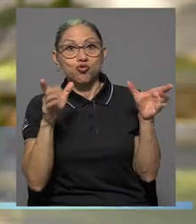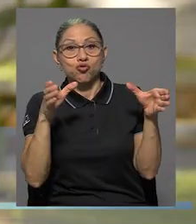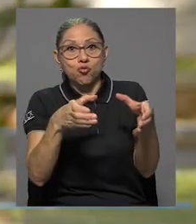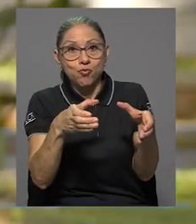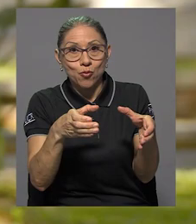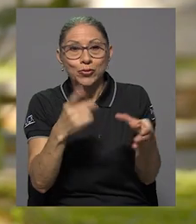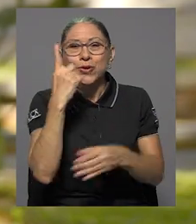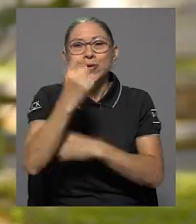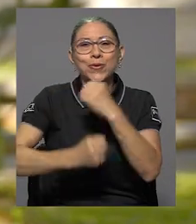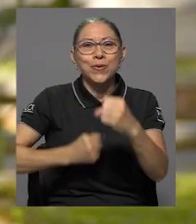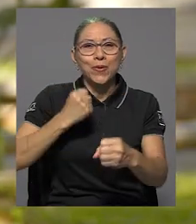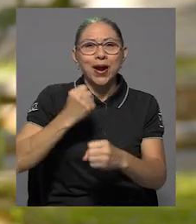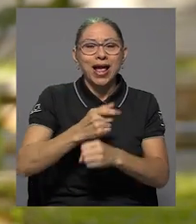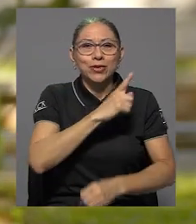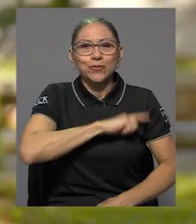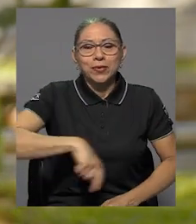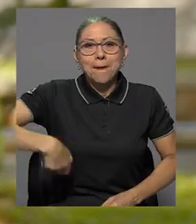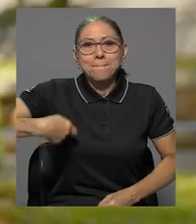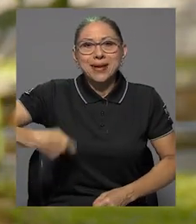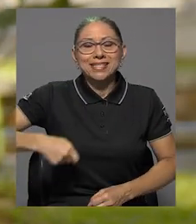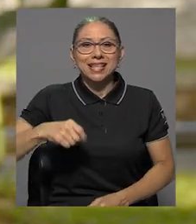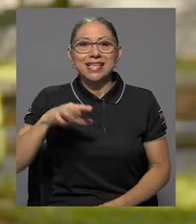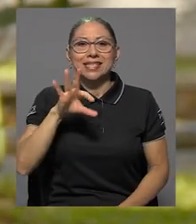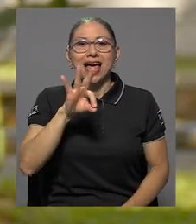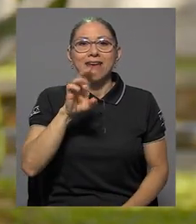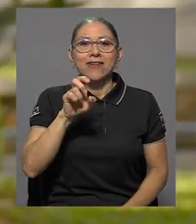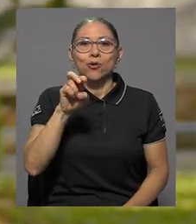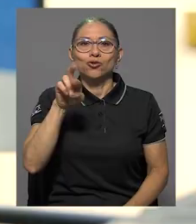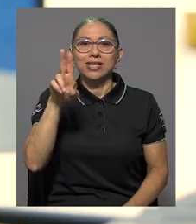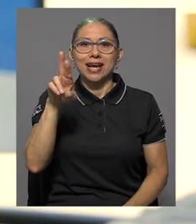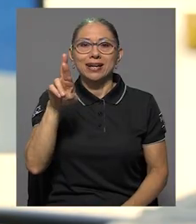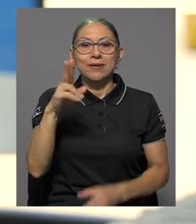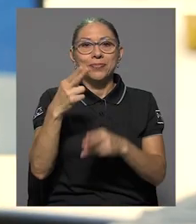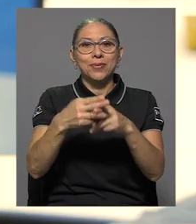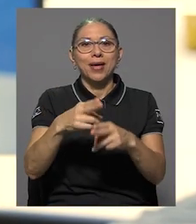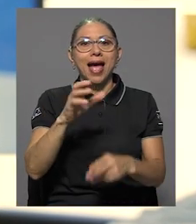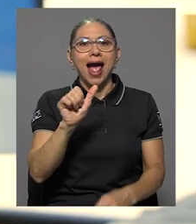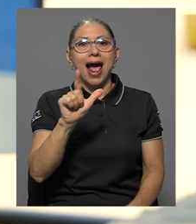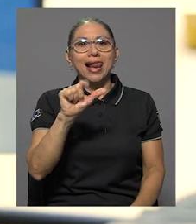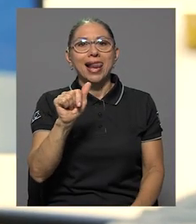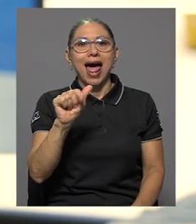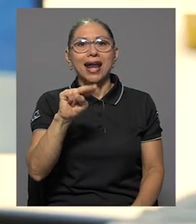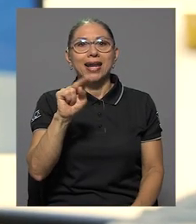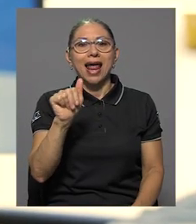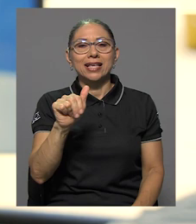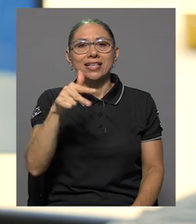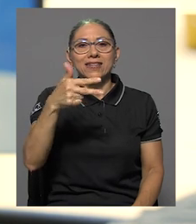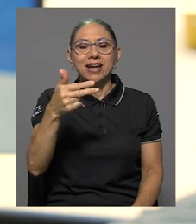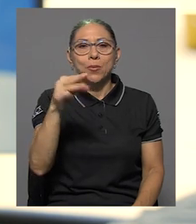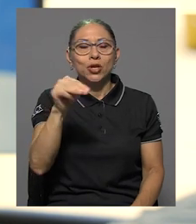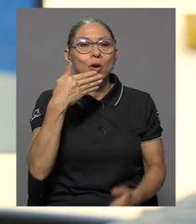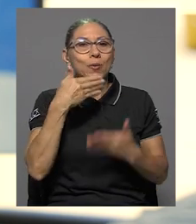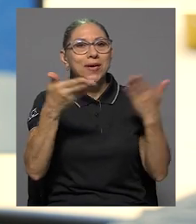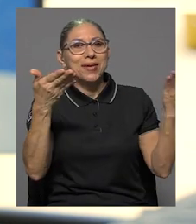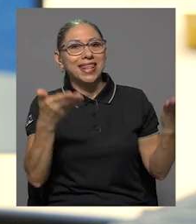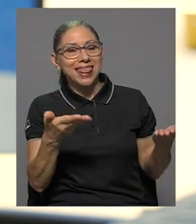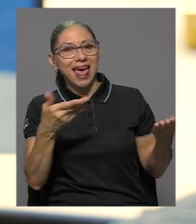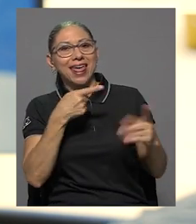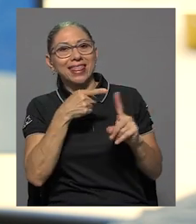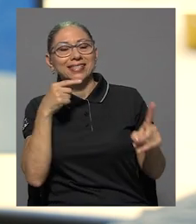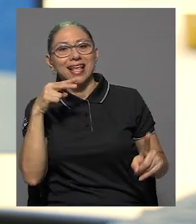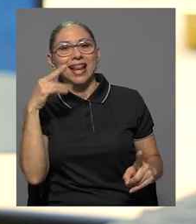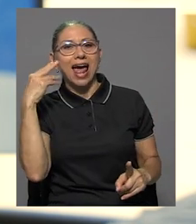de ganar las elecciones y ejercerá durante un año la presidencia de la FEUR, ¿verdad? Ella es Alana Chavarría Montero. Alana,